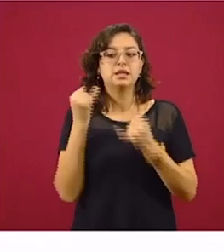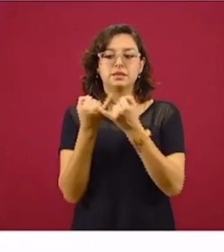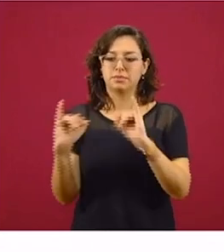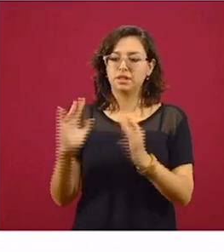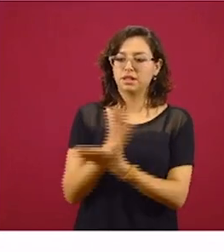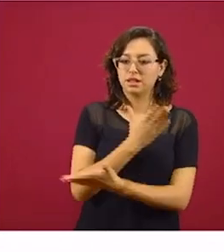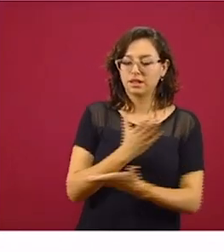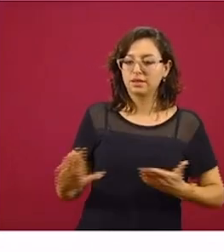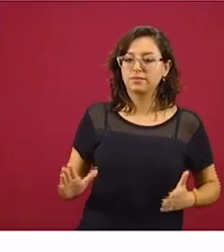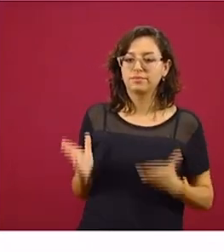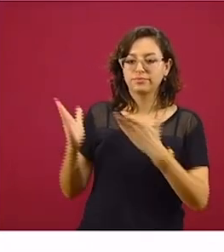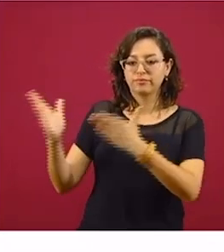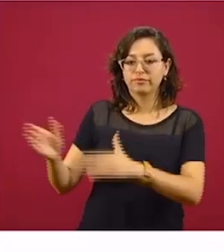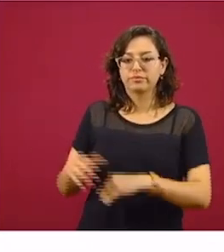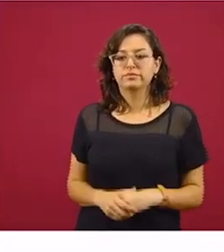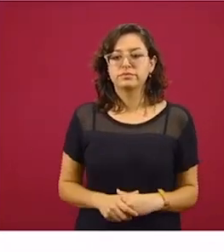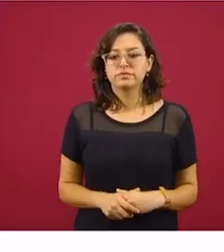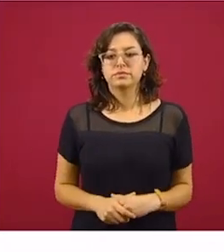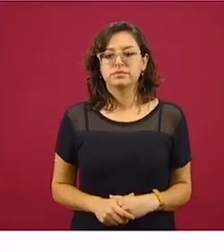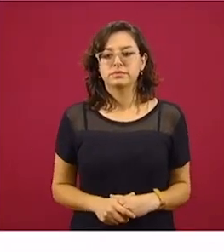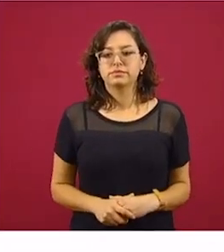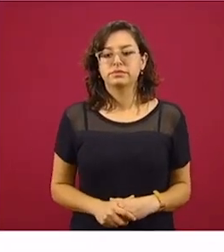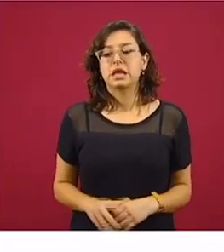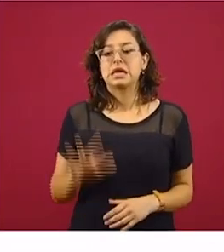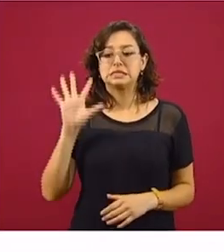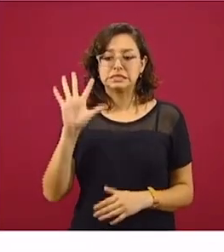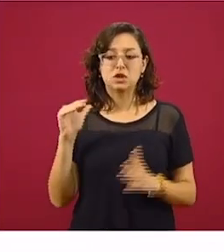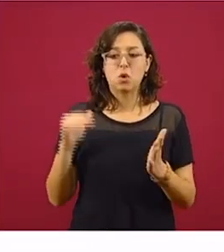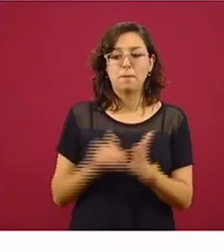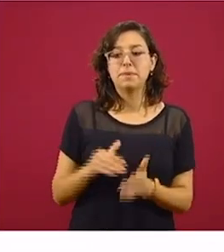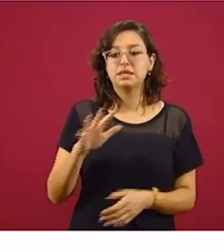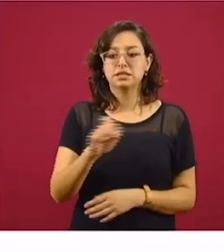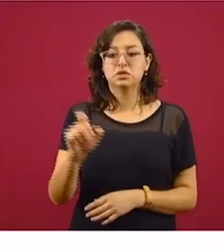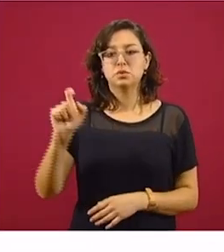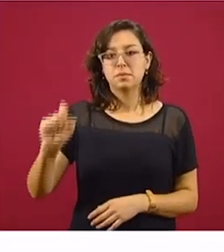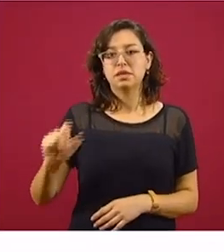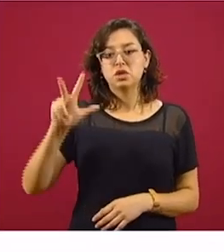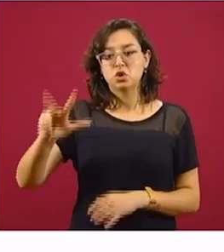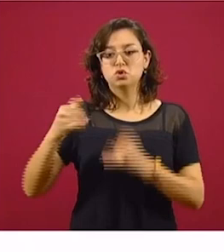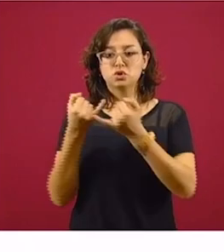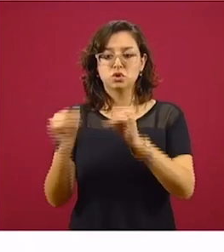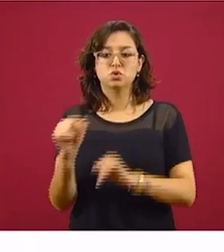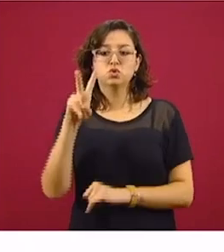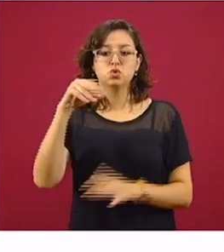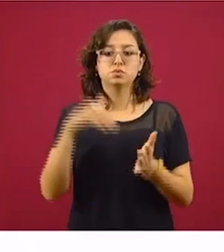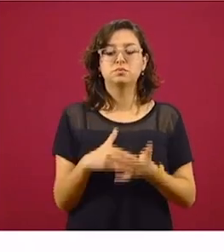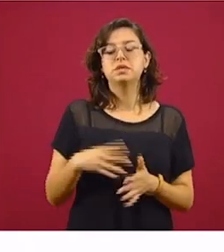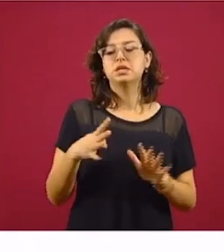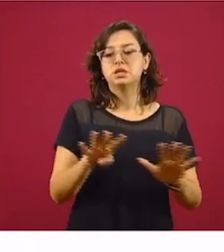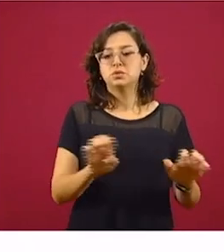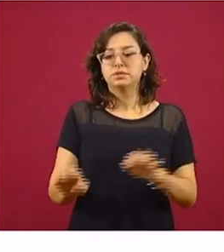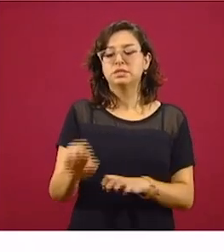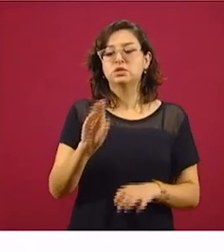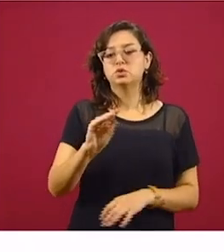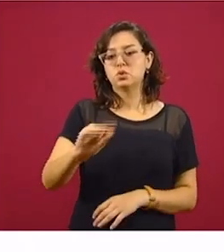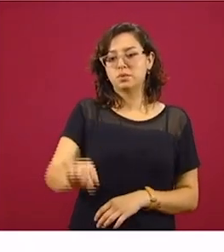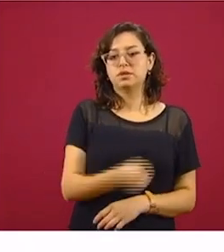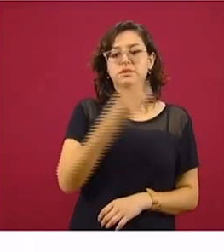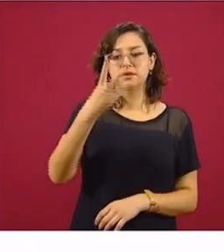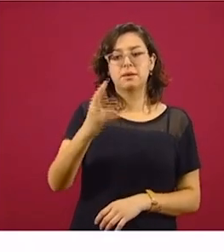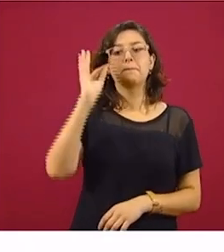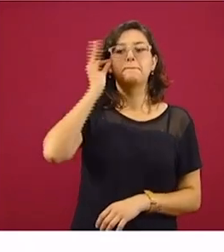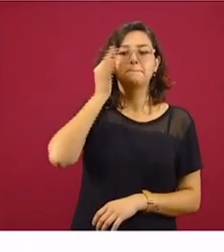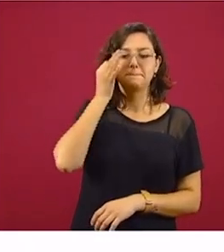independientes. Traemos ya cinco mil 528 en trabajadores independientes y dos mil 993